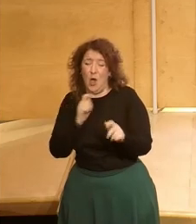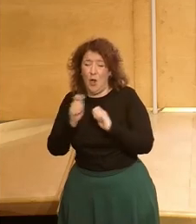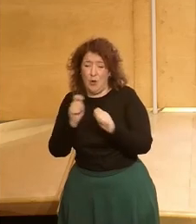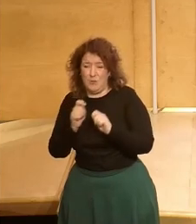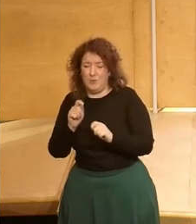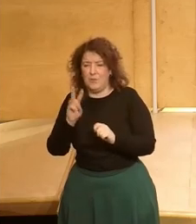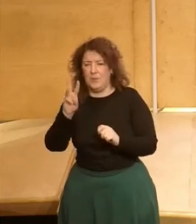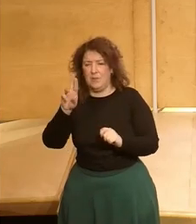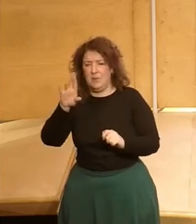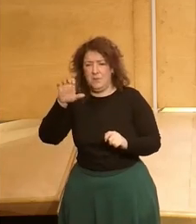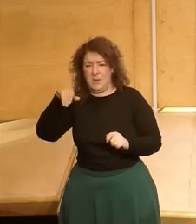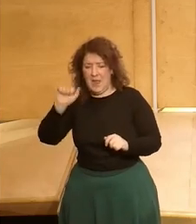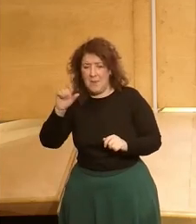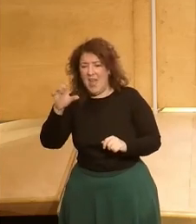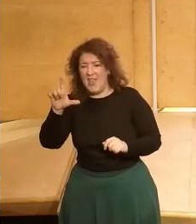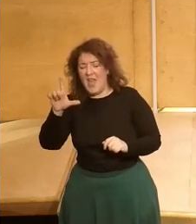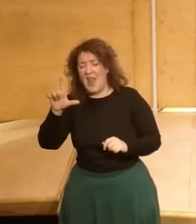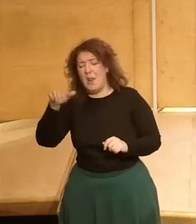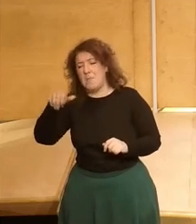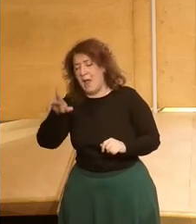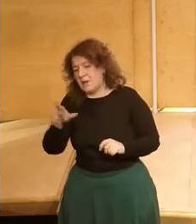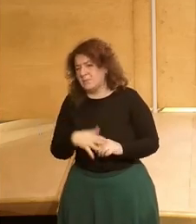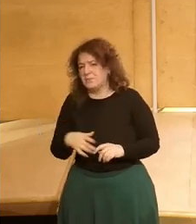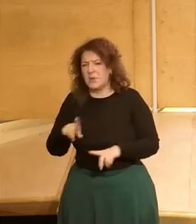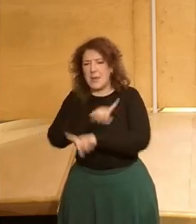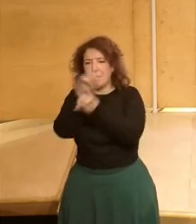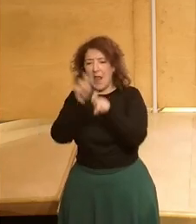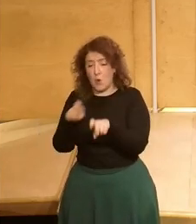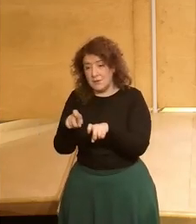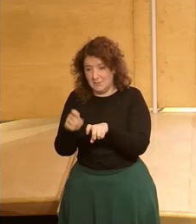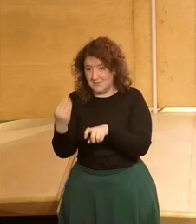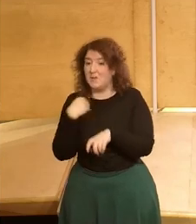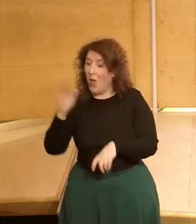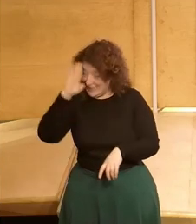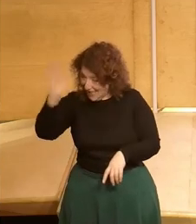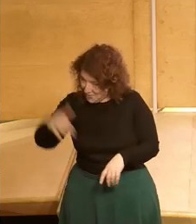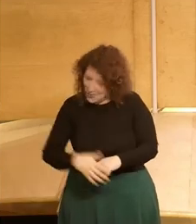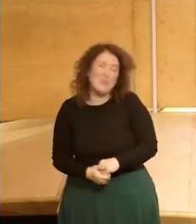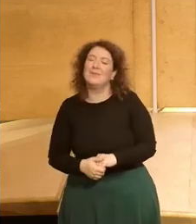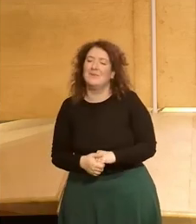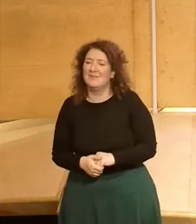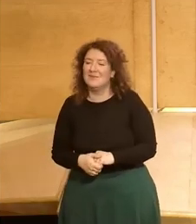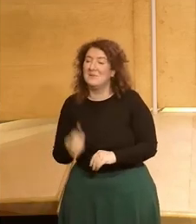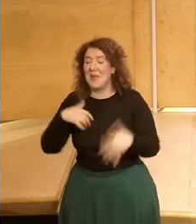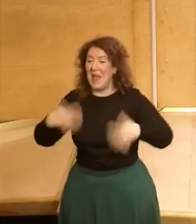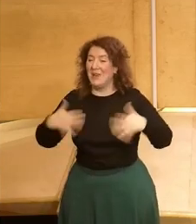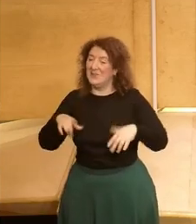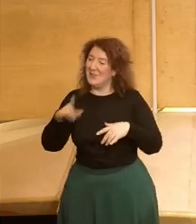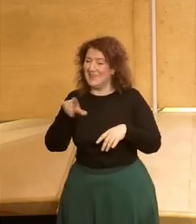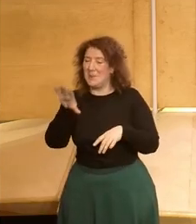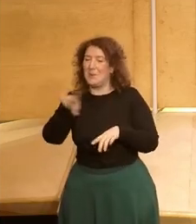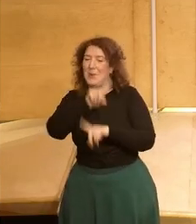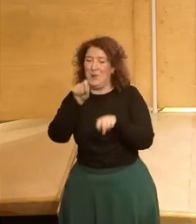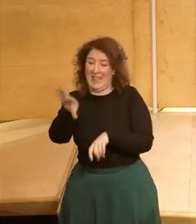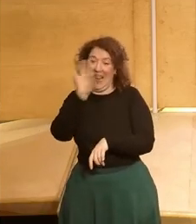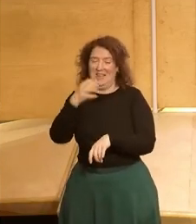Premio Ademar y él me dijo voy a mandar una pregunta eso de lo que vas así que un saludo Víctor que me ha hecho mucha ilusión que hayan elegido tu